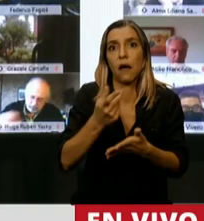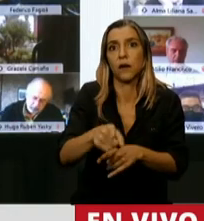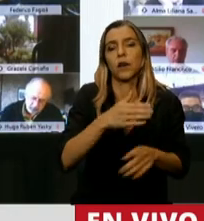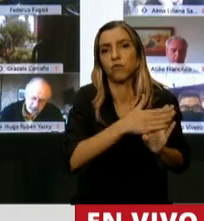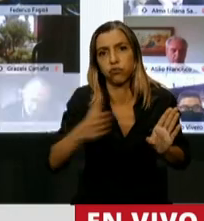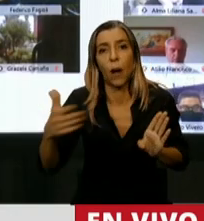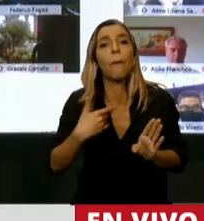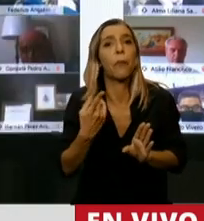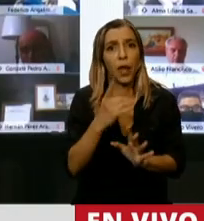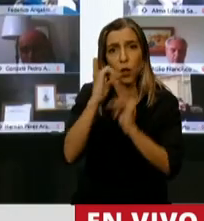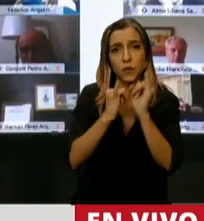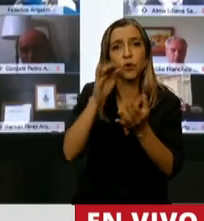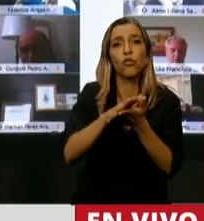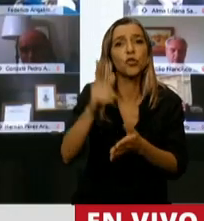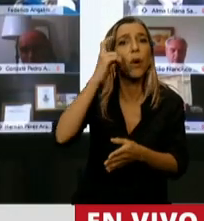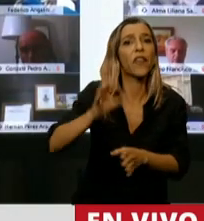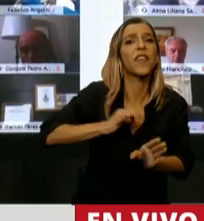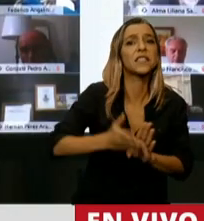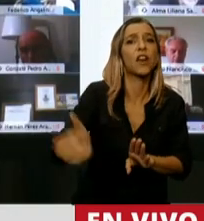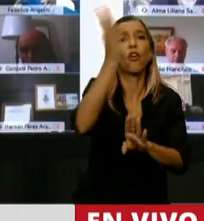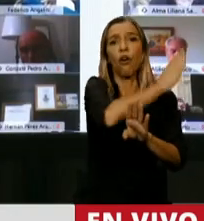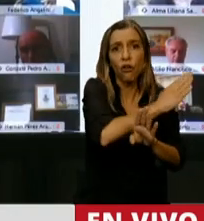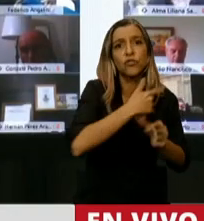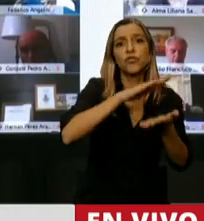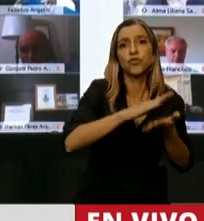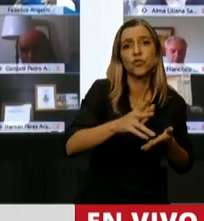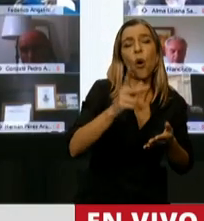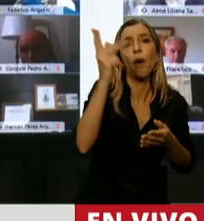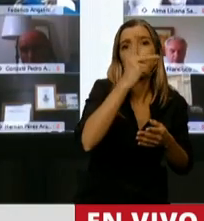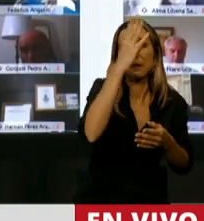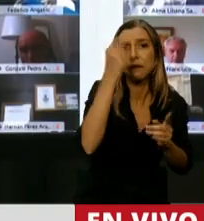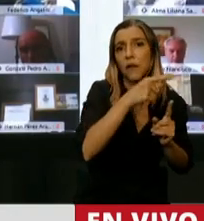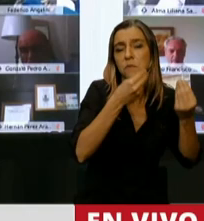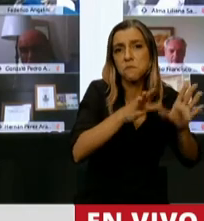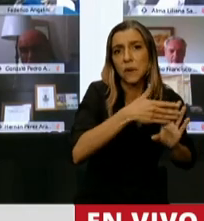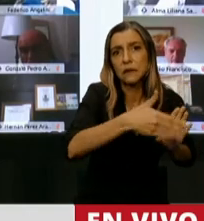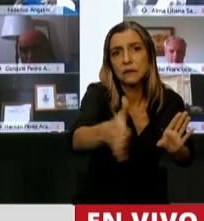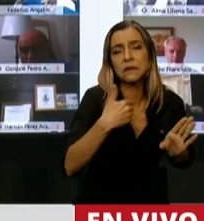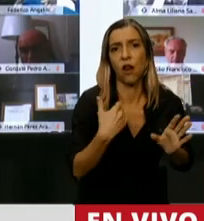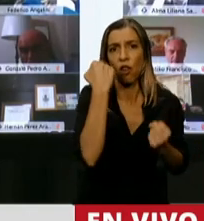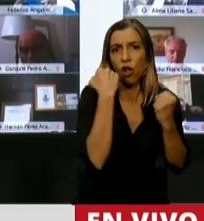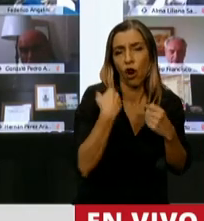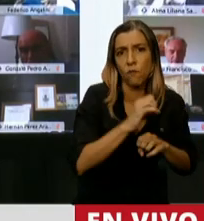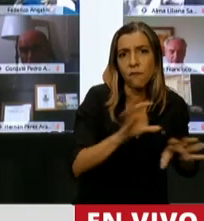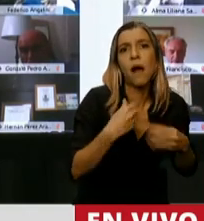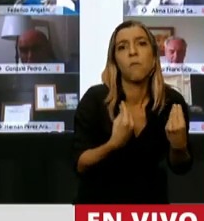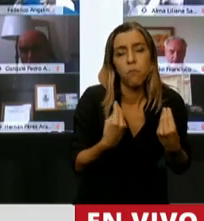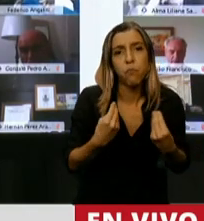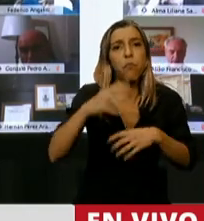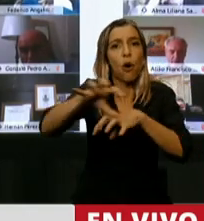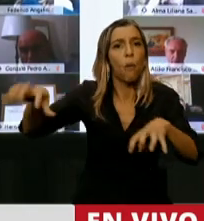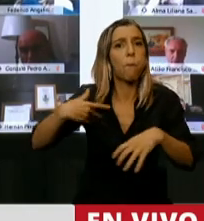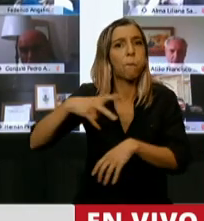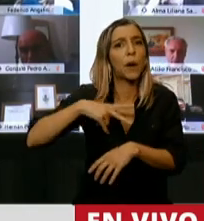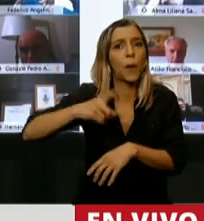comenzaron cuando el kirchnerismo dinamitó las bases del crecimiento económico, ahogando al sector privado con impuestos para